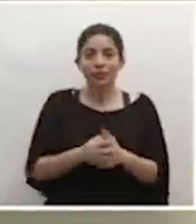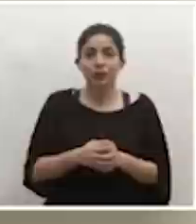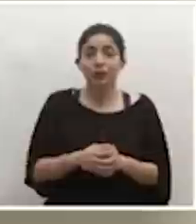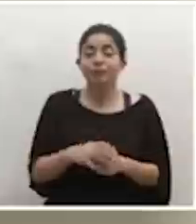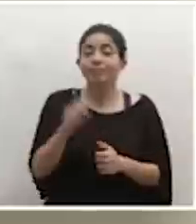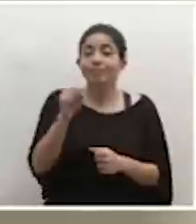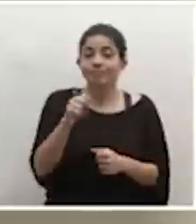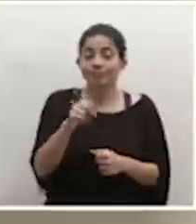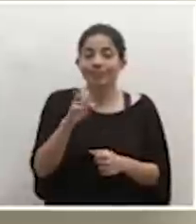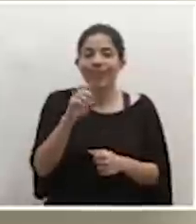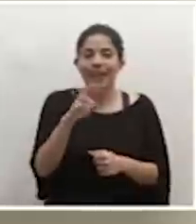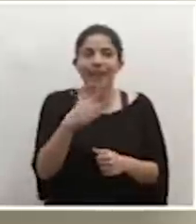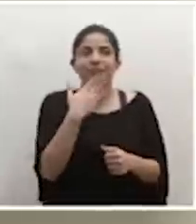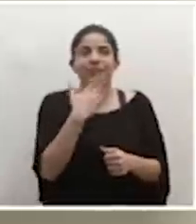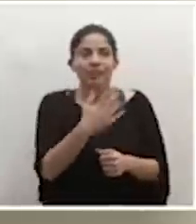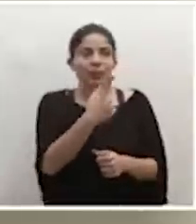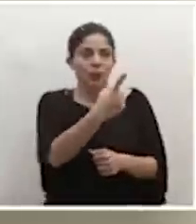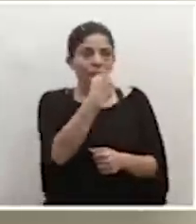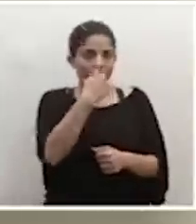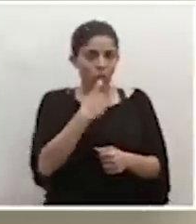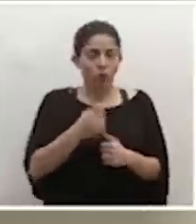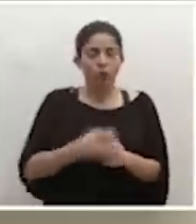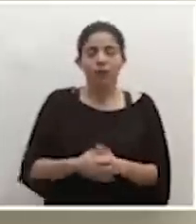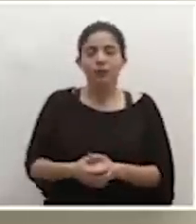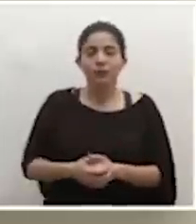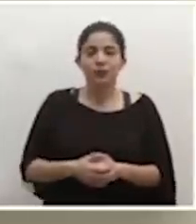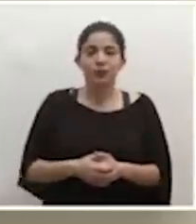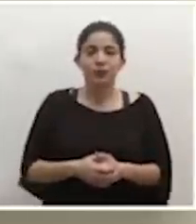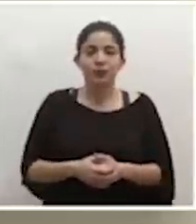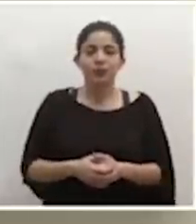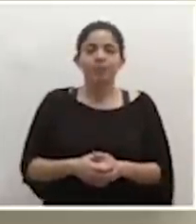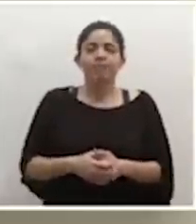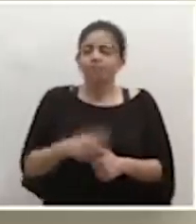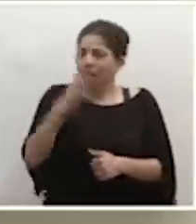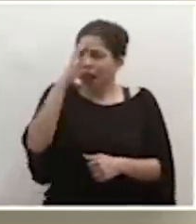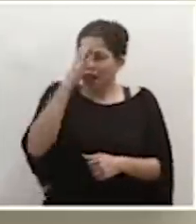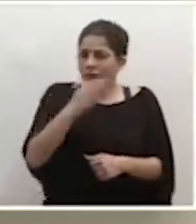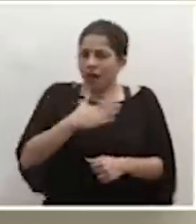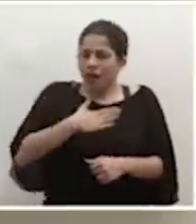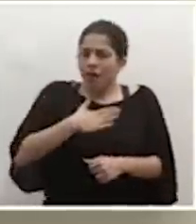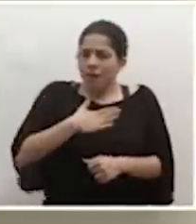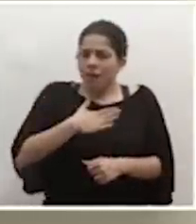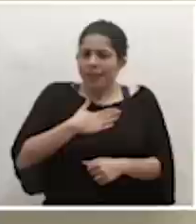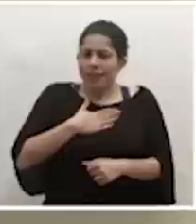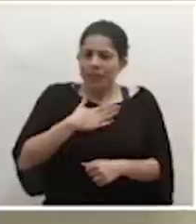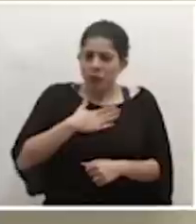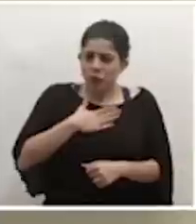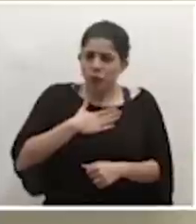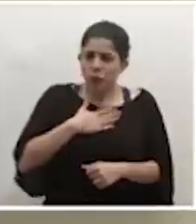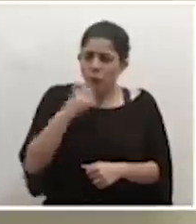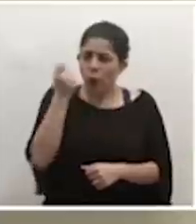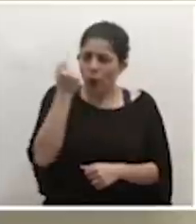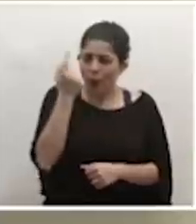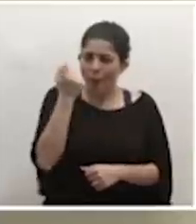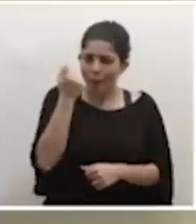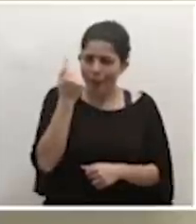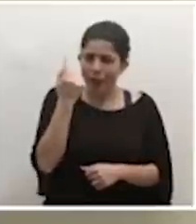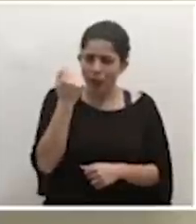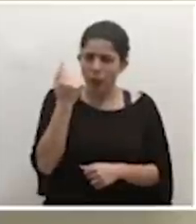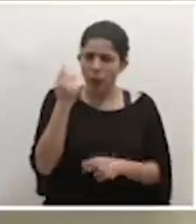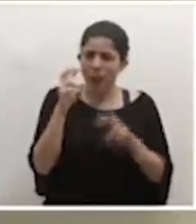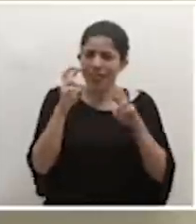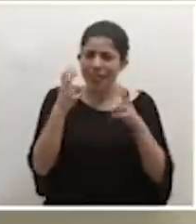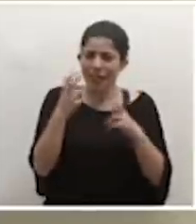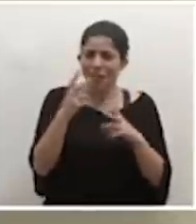Sí, don Edgar, gracias por su pregunta. Y créanme que yo comprendo el asunto de